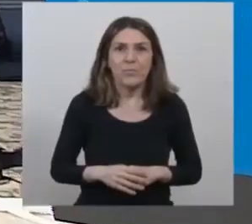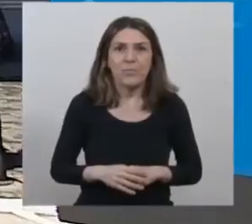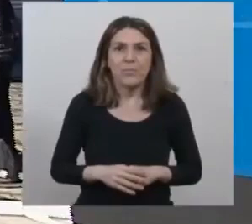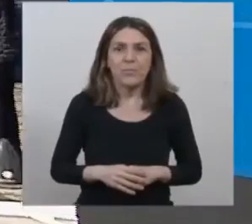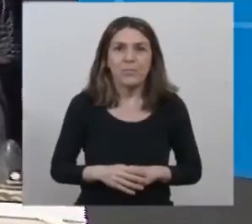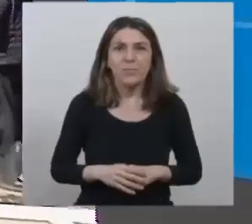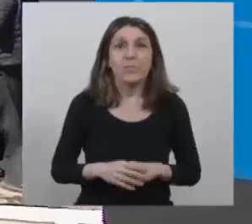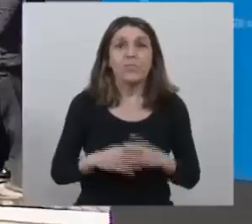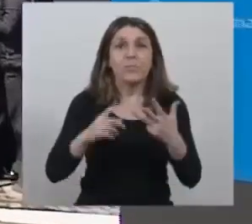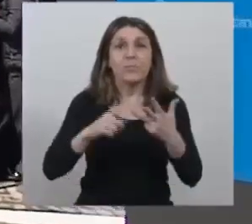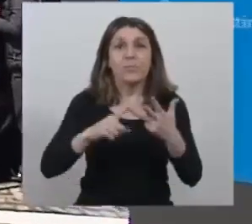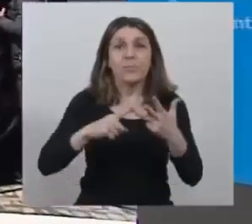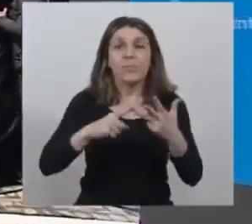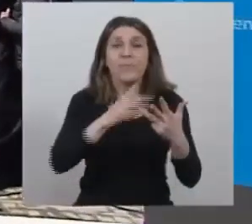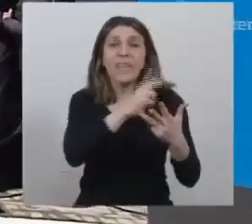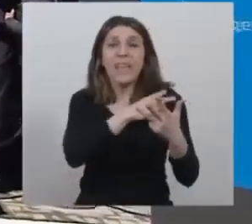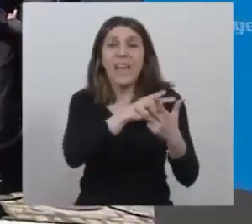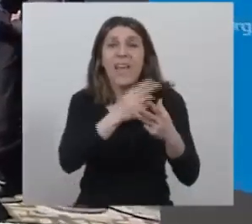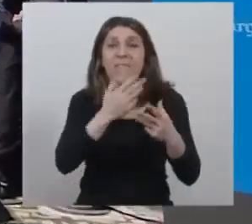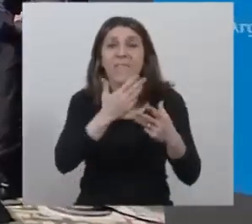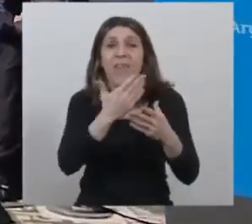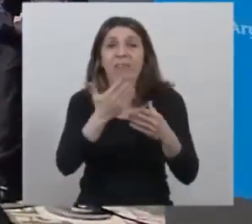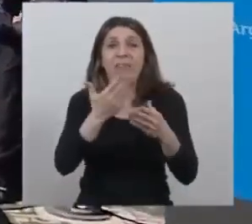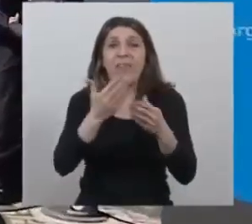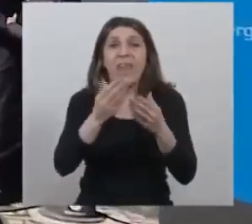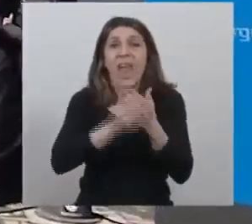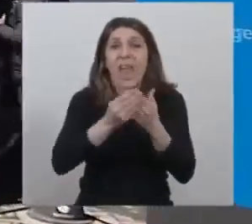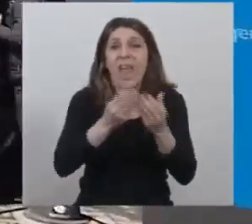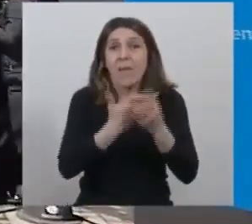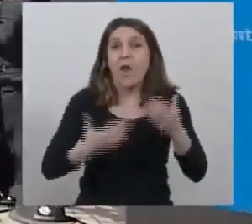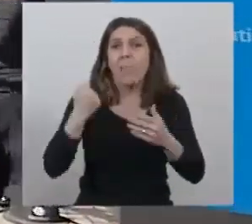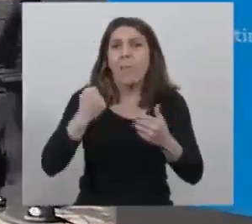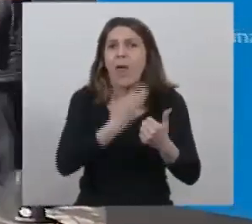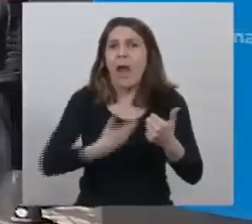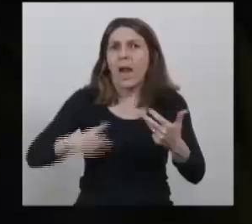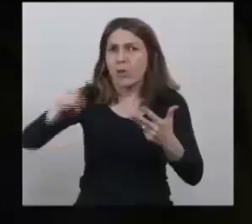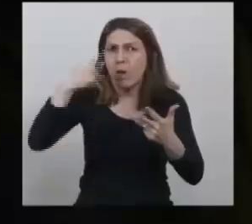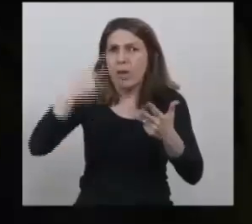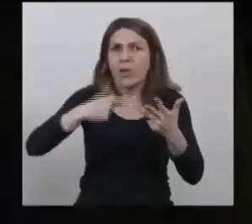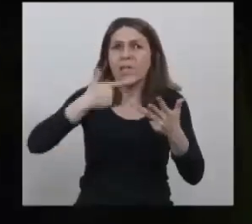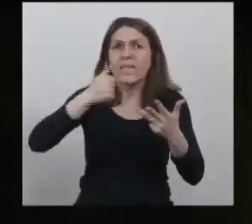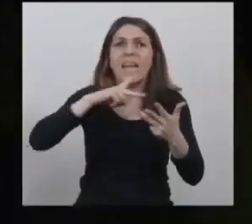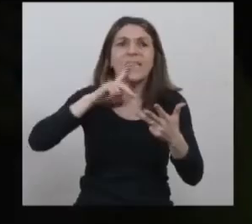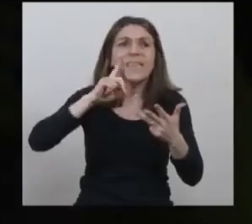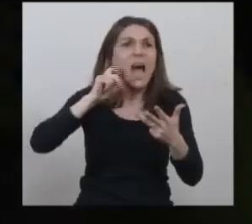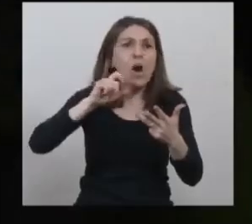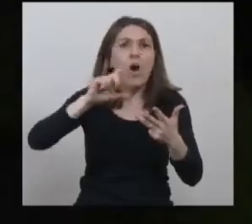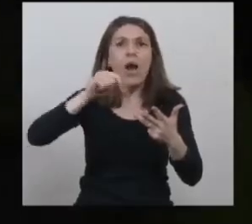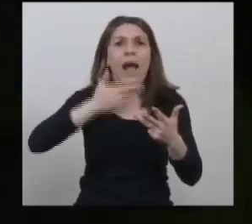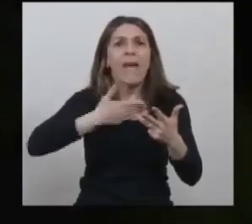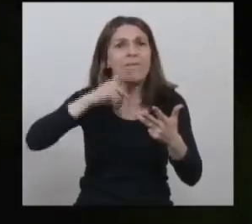El señor Jefe de Gabinete de Ministros del Poder Ejecutivo Nacional, Santiago Cafiero.